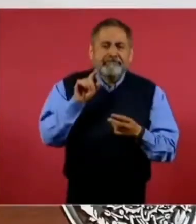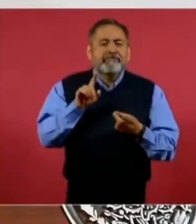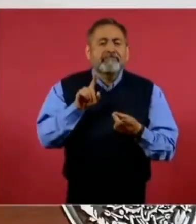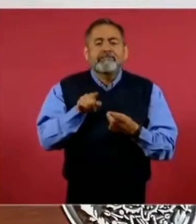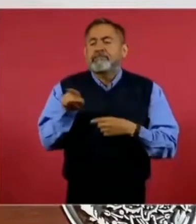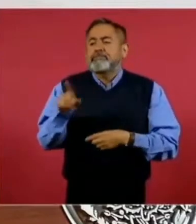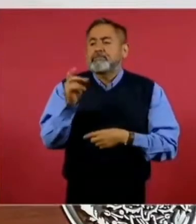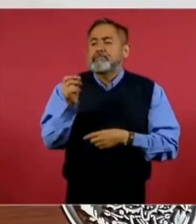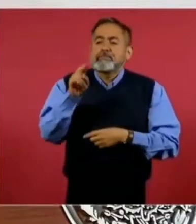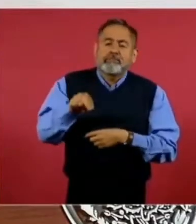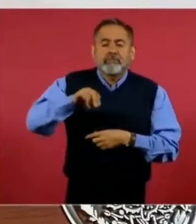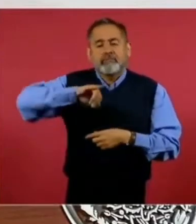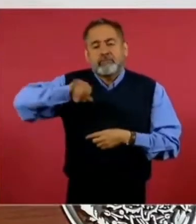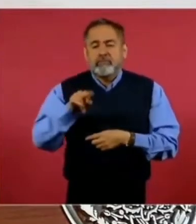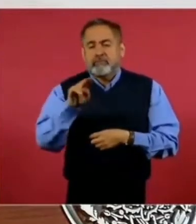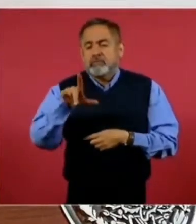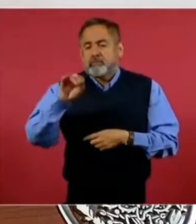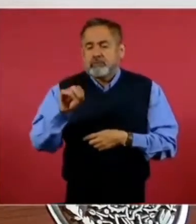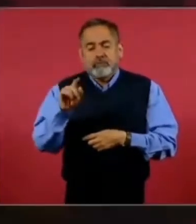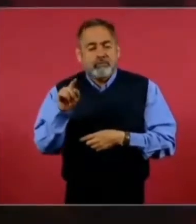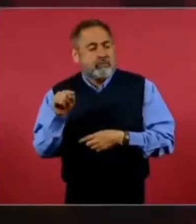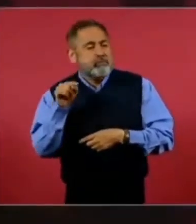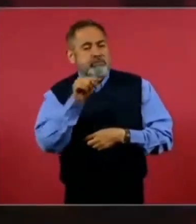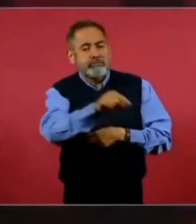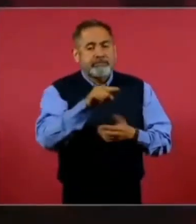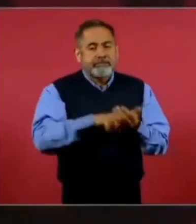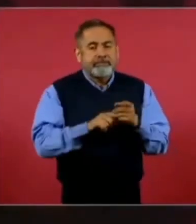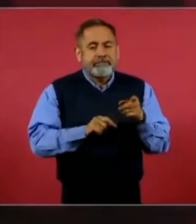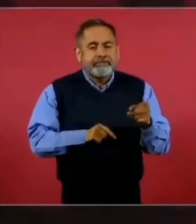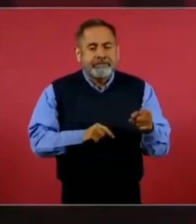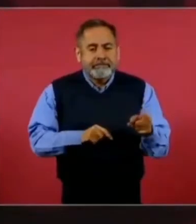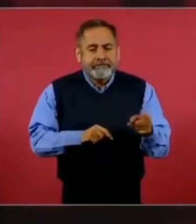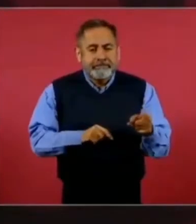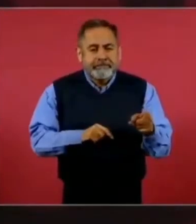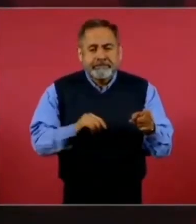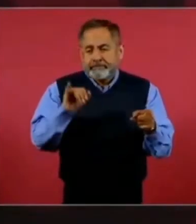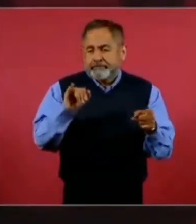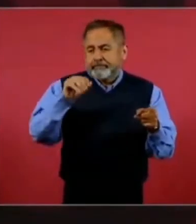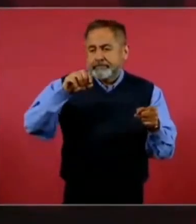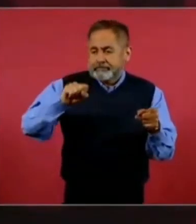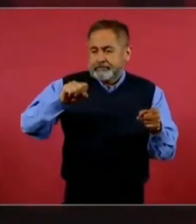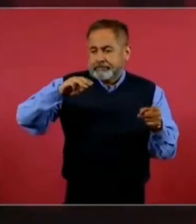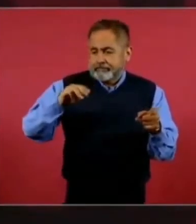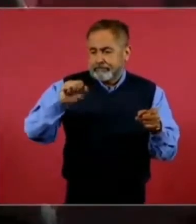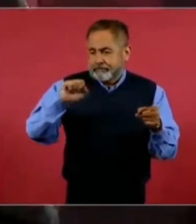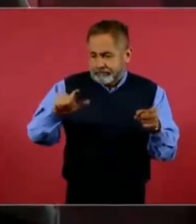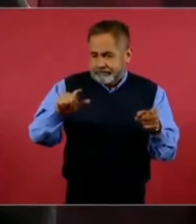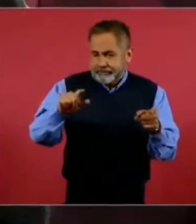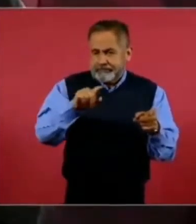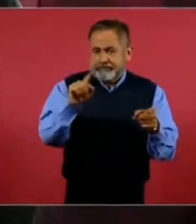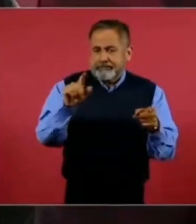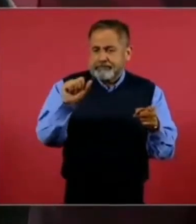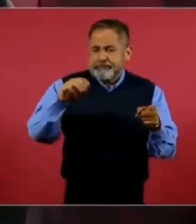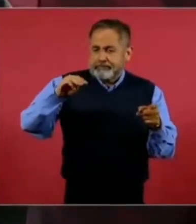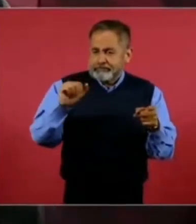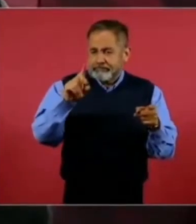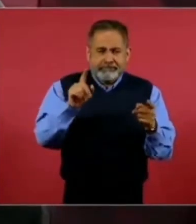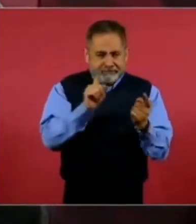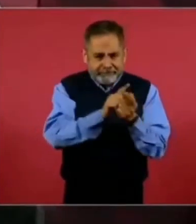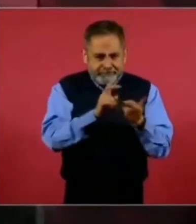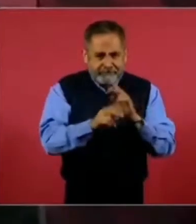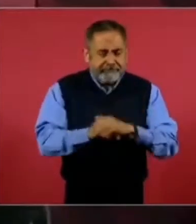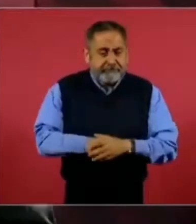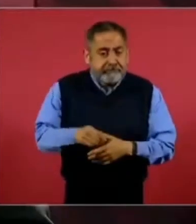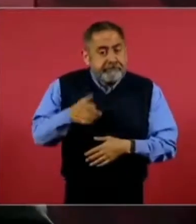a Ismael Zambada. Ahí me